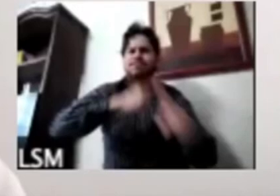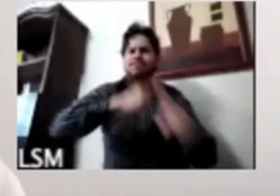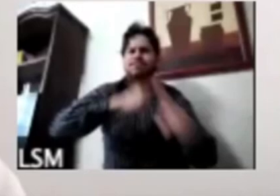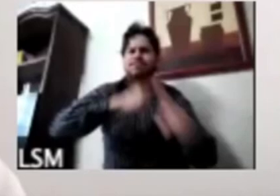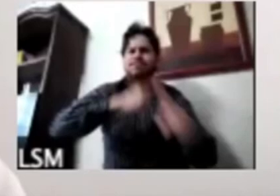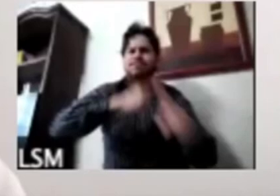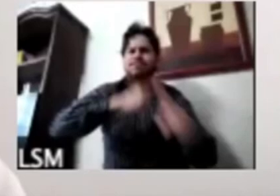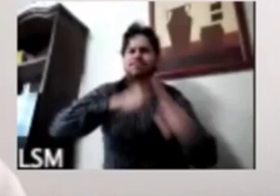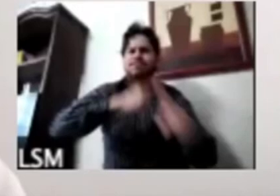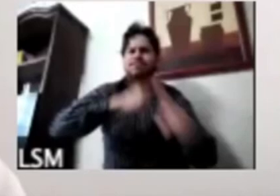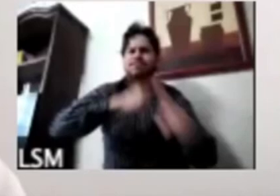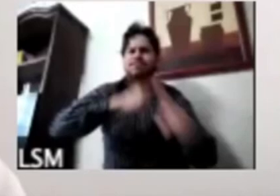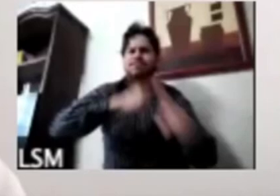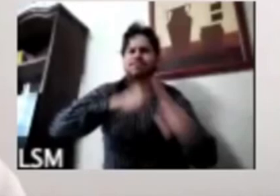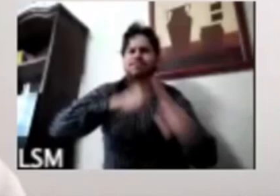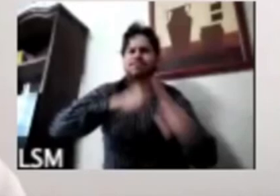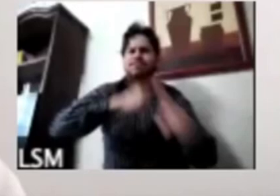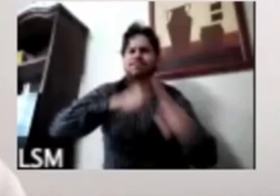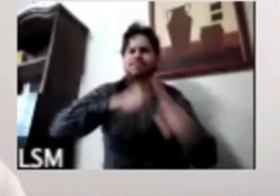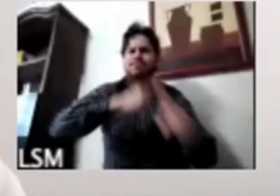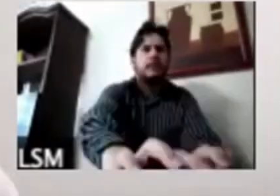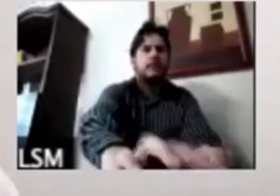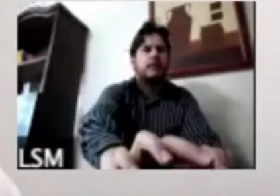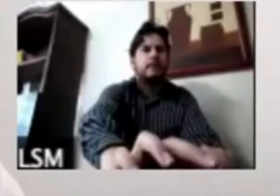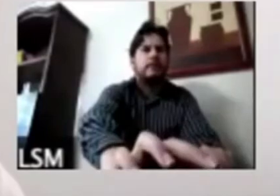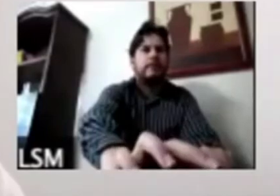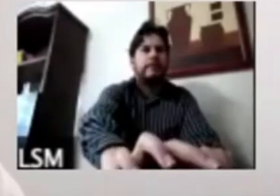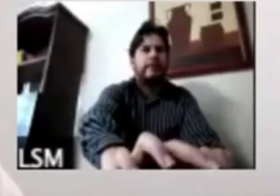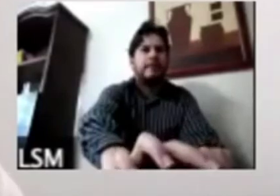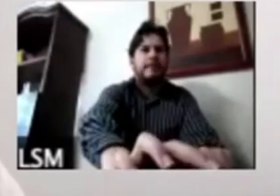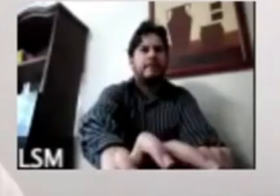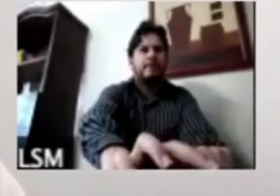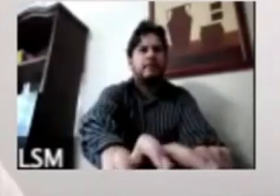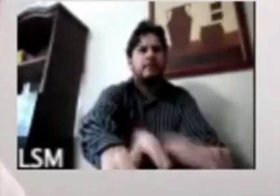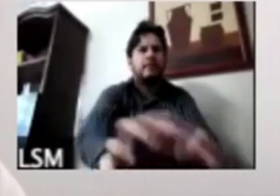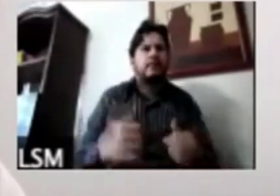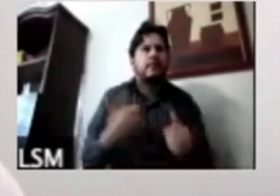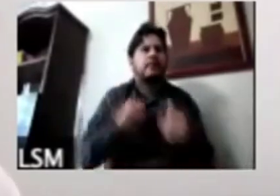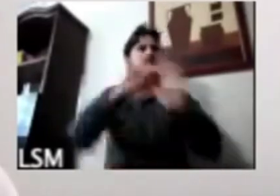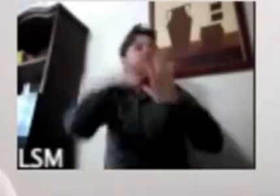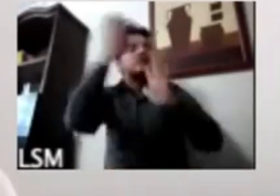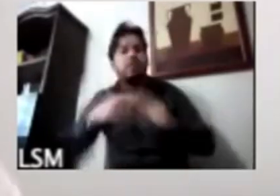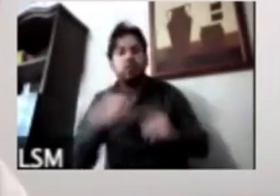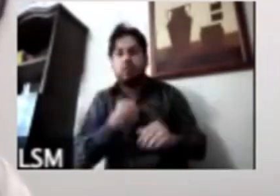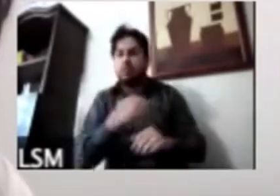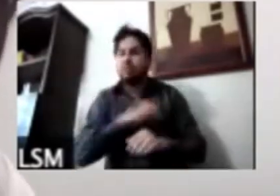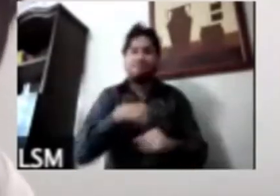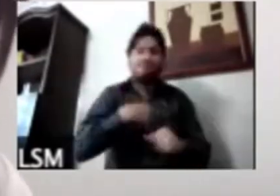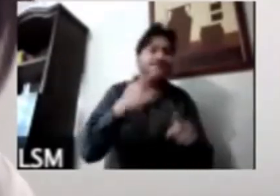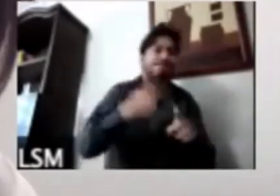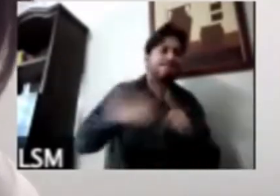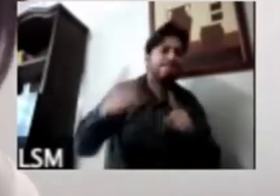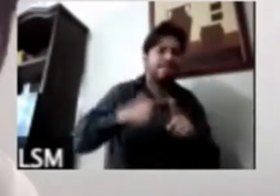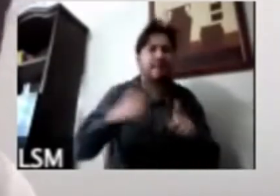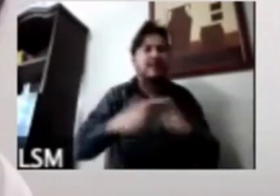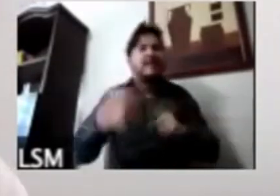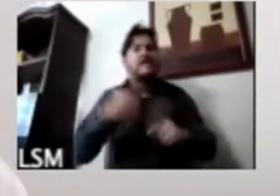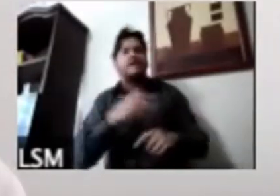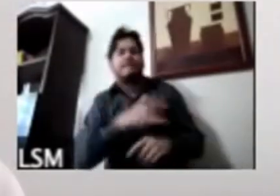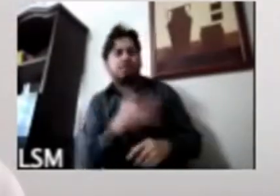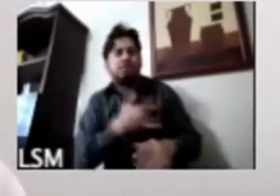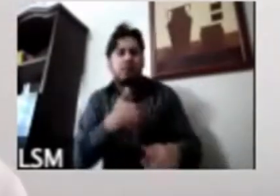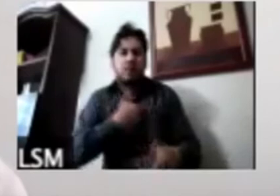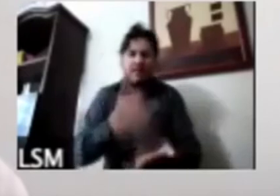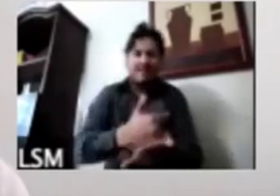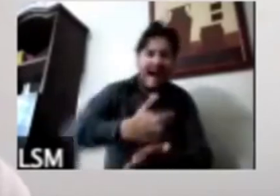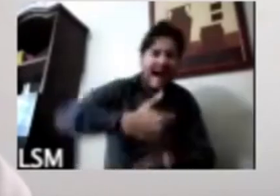pues es toda una diversa gama o que hicieran servicios sociales en hospitales o cosas así y yo creo que